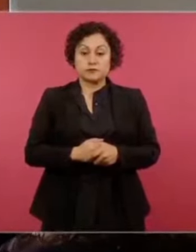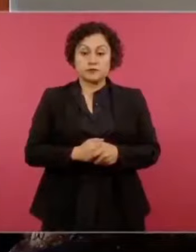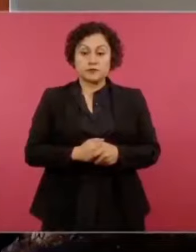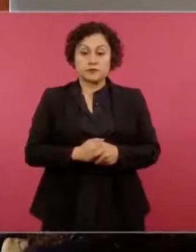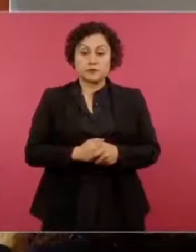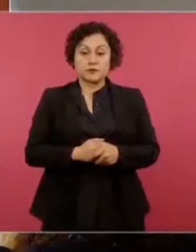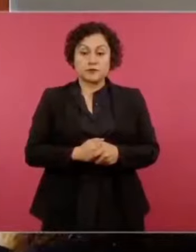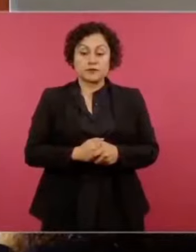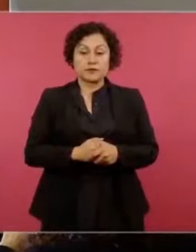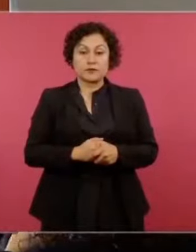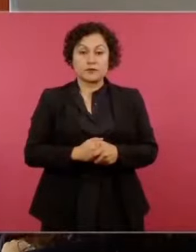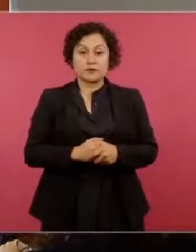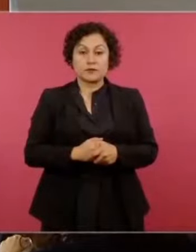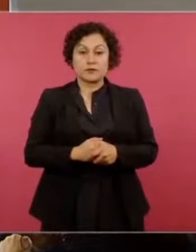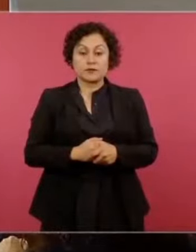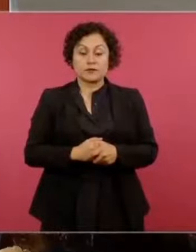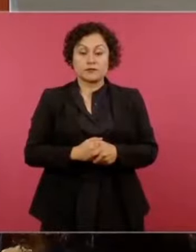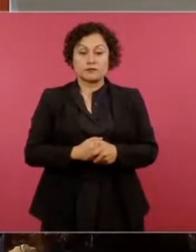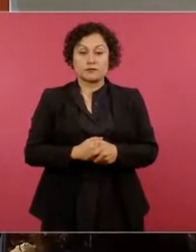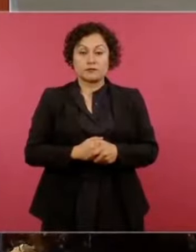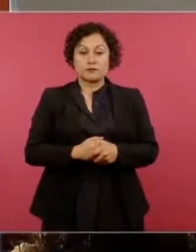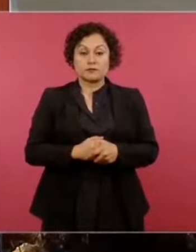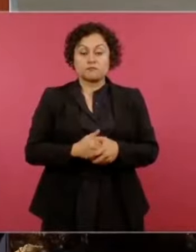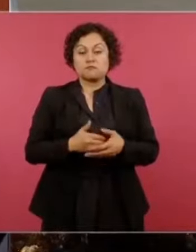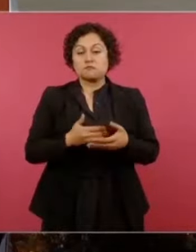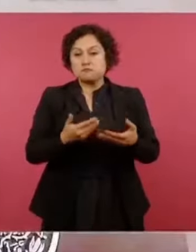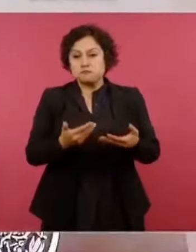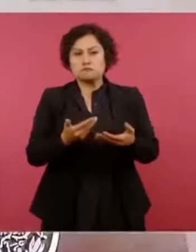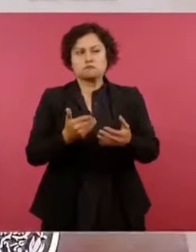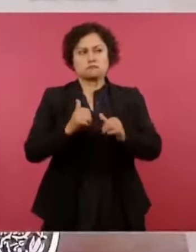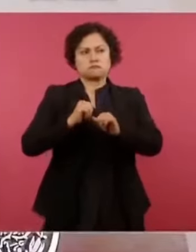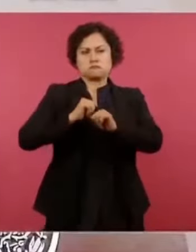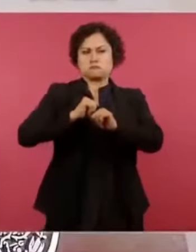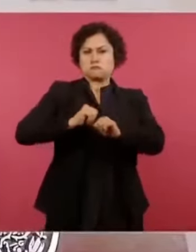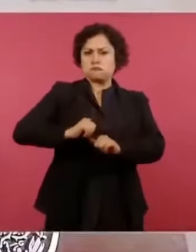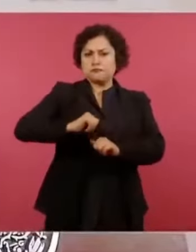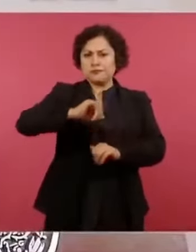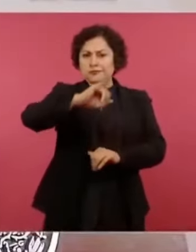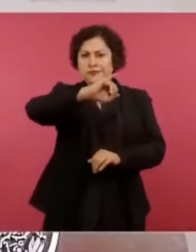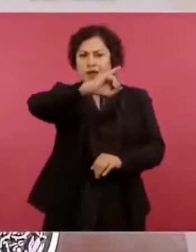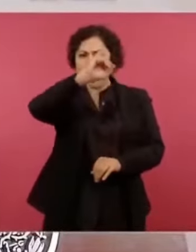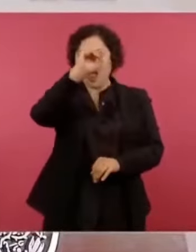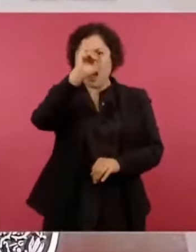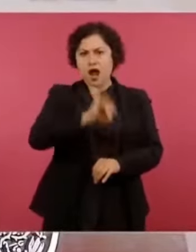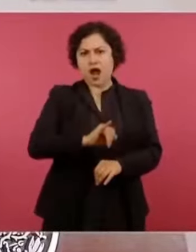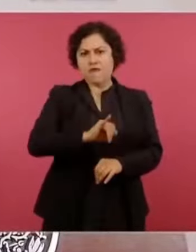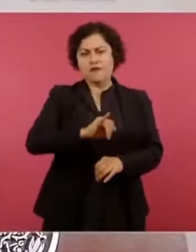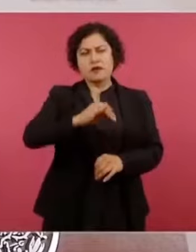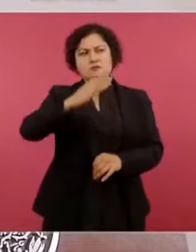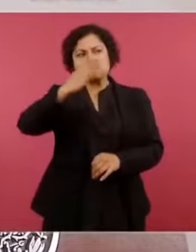el creador, el líder